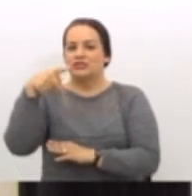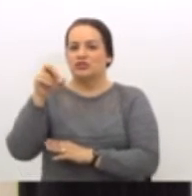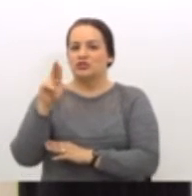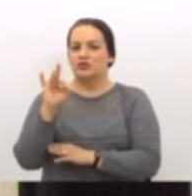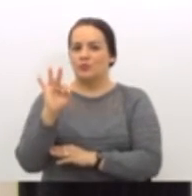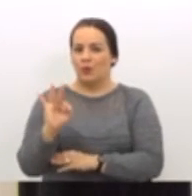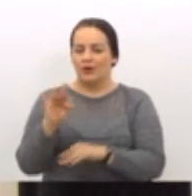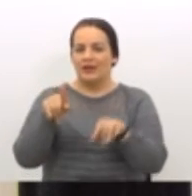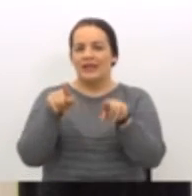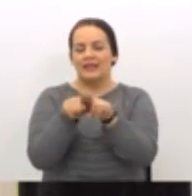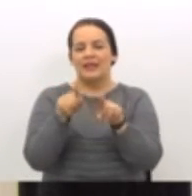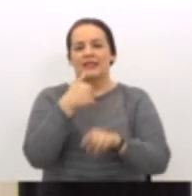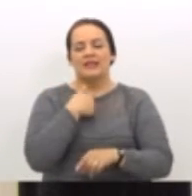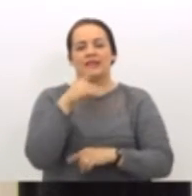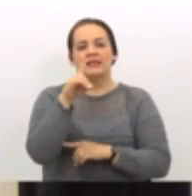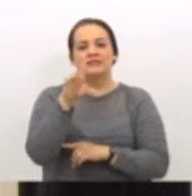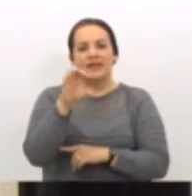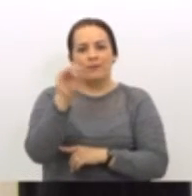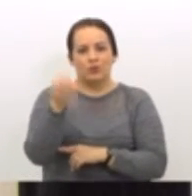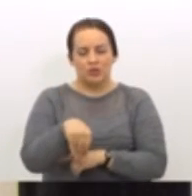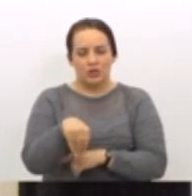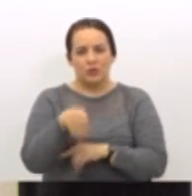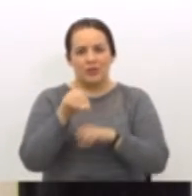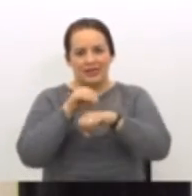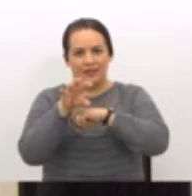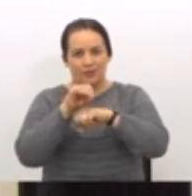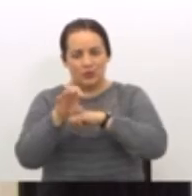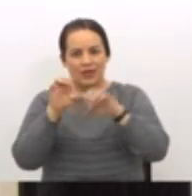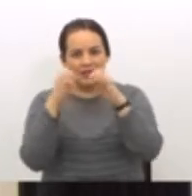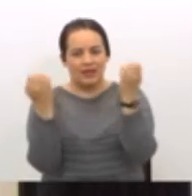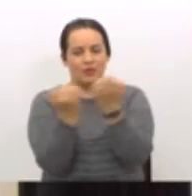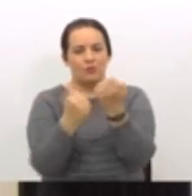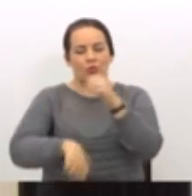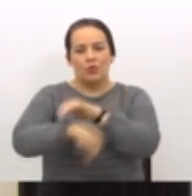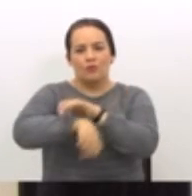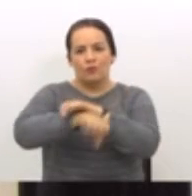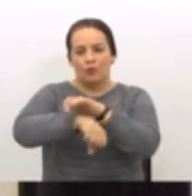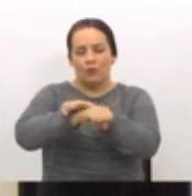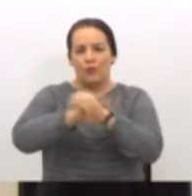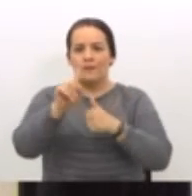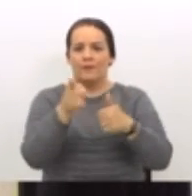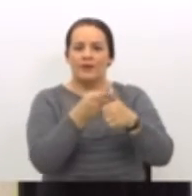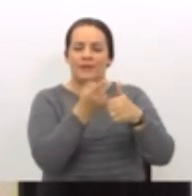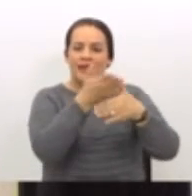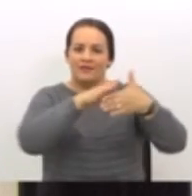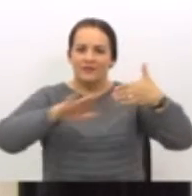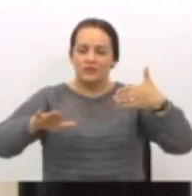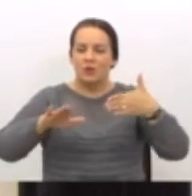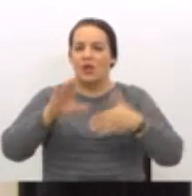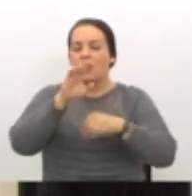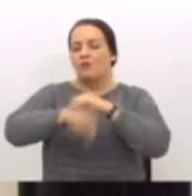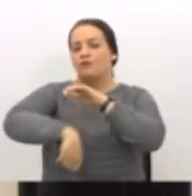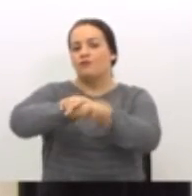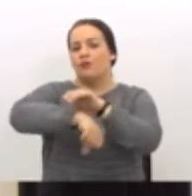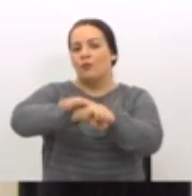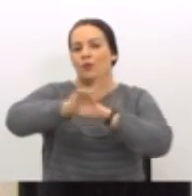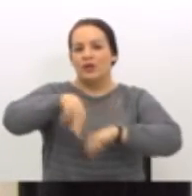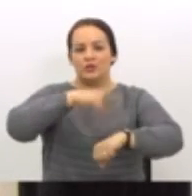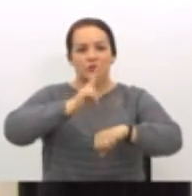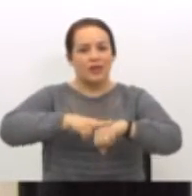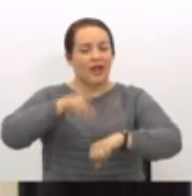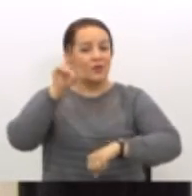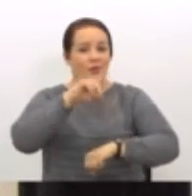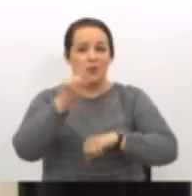transmisión de los equipos de fútbol de primera división, el fútbol nacional no será más de carácter público ni